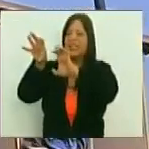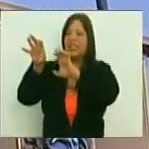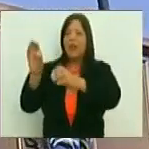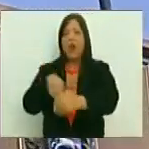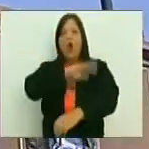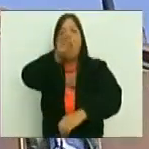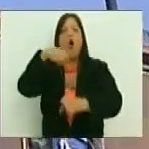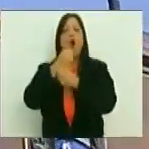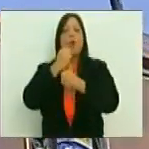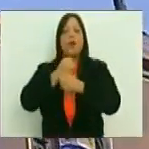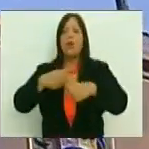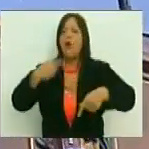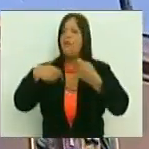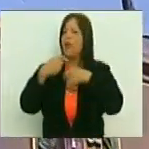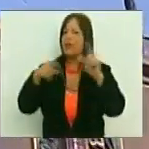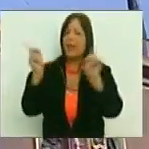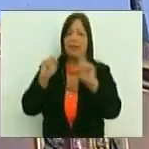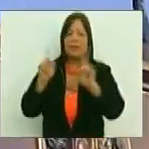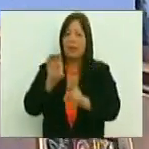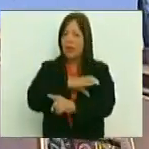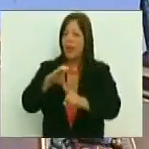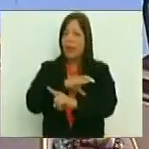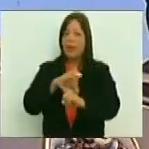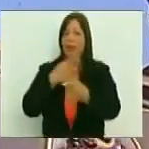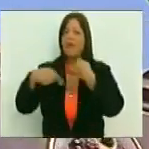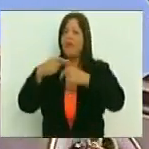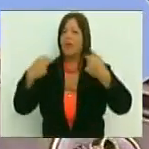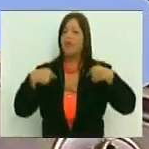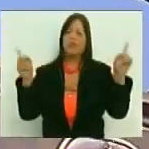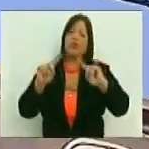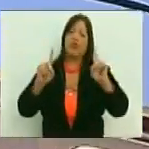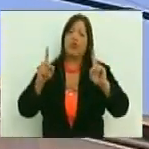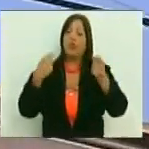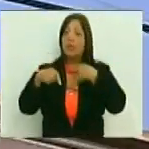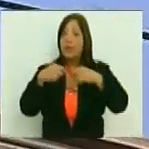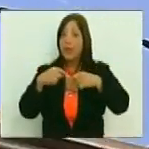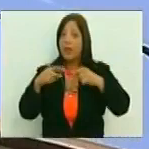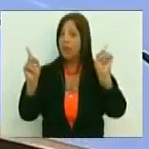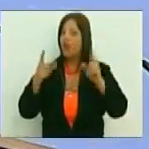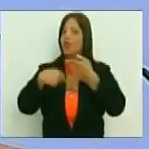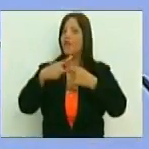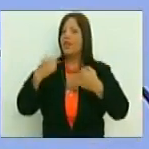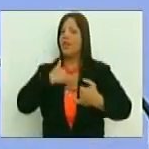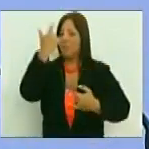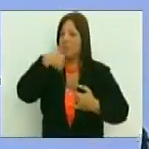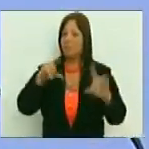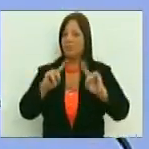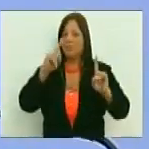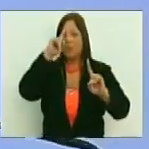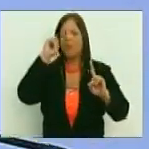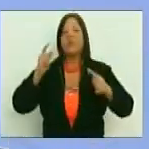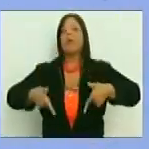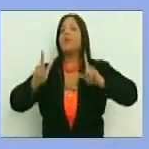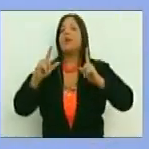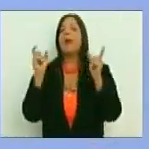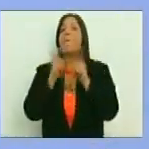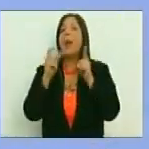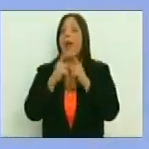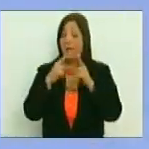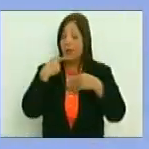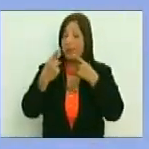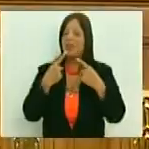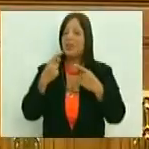obrero que me dijo, no vendas tu canto, que si lo vendes me vendes, que si lo vendes te vendes. Me voy a permitir en mis palabras